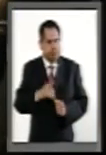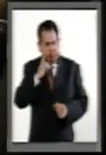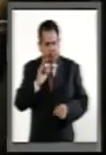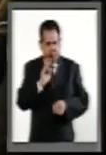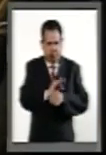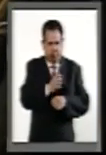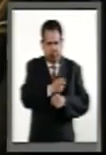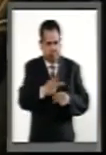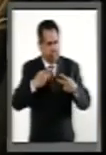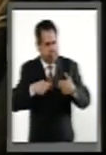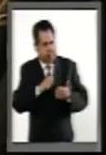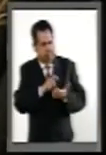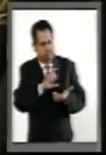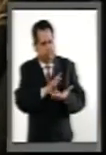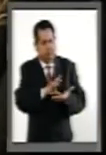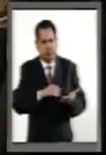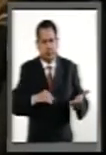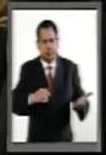discapacidad,